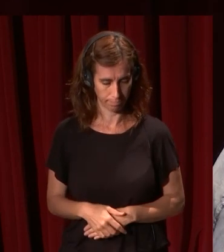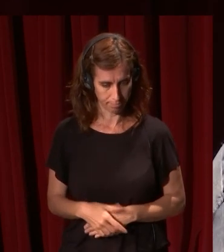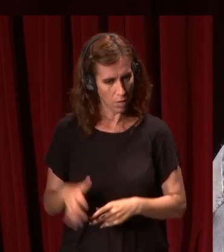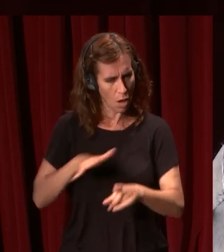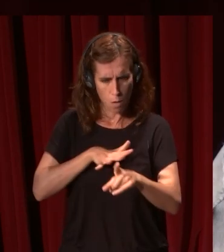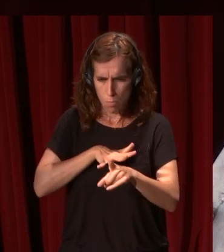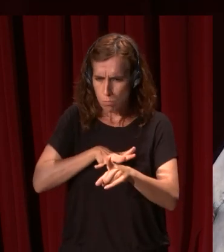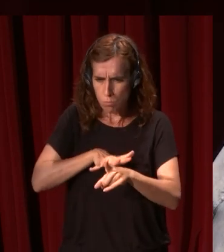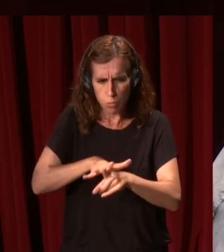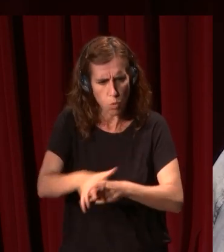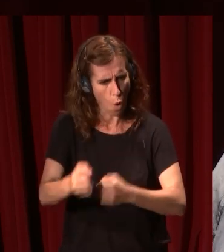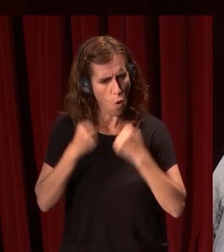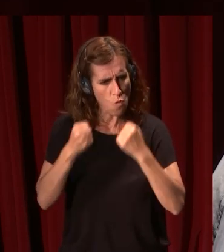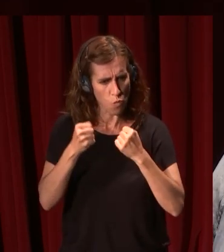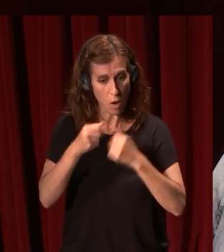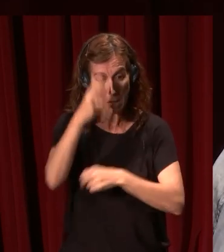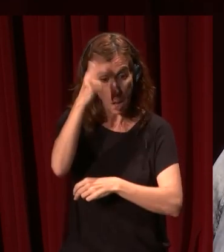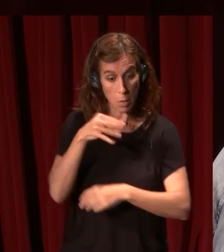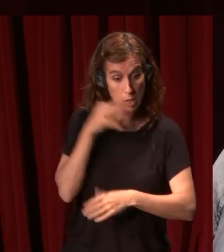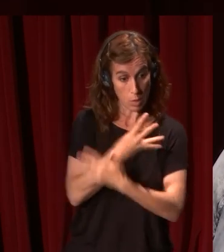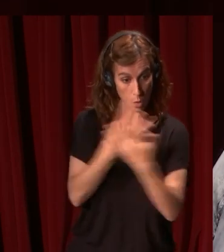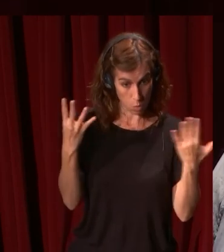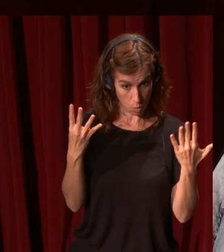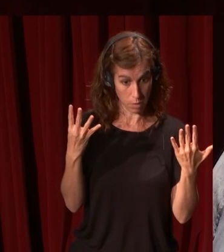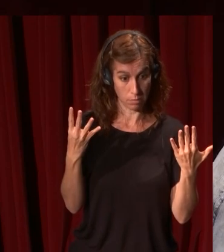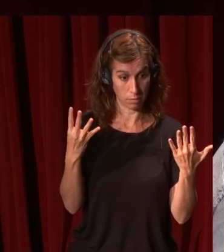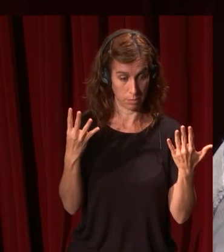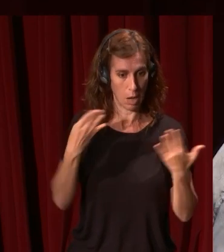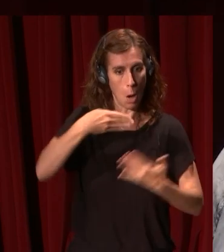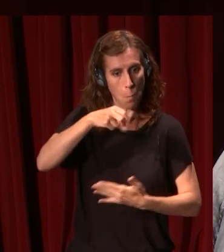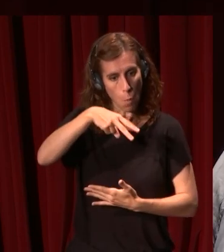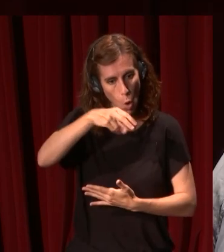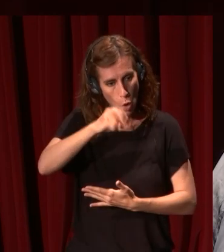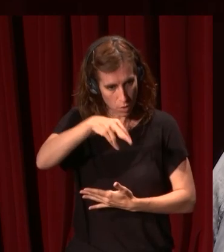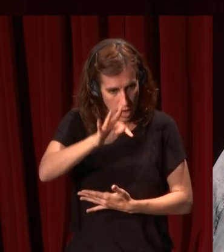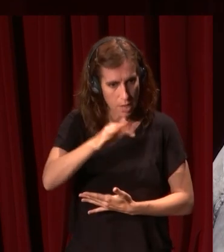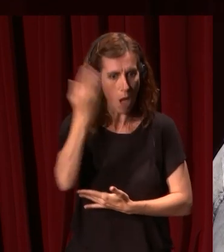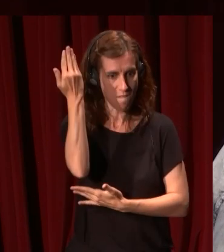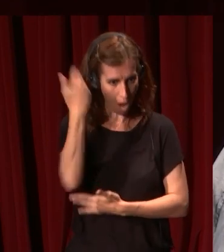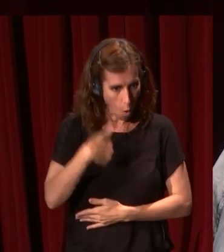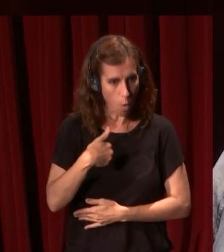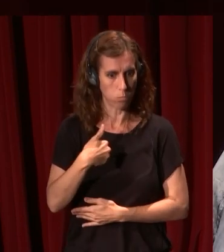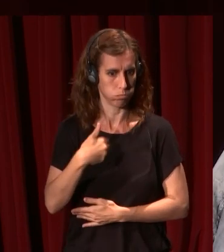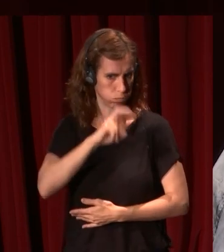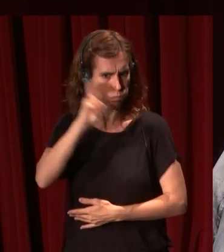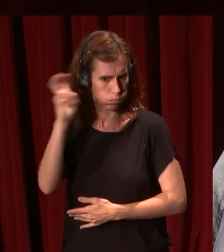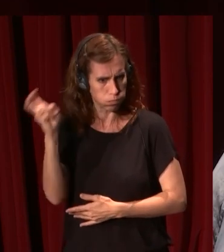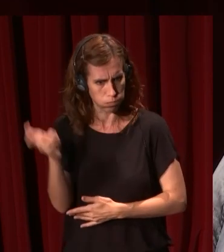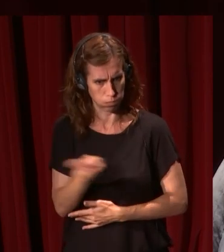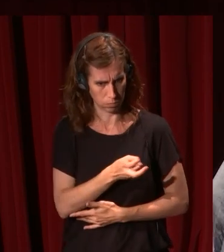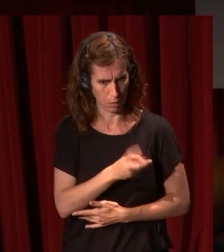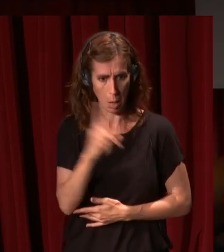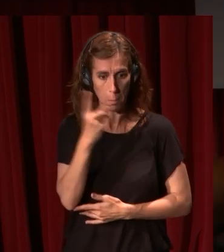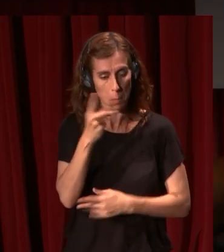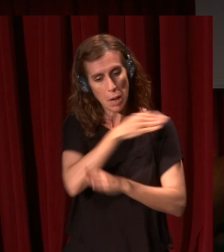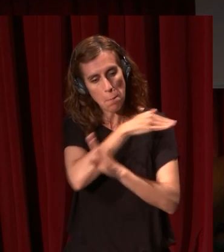influencia entre pintores del siglo XIX desde Courbet a Manet y Monet Van Gogh la menciona a menudo también tuvo mucha influencia en toda la primera